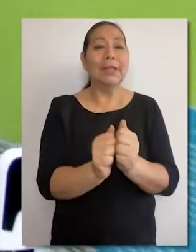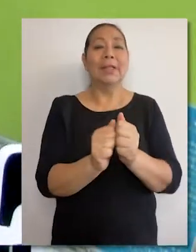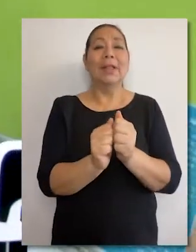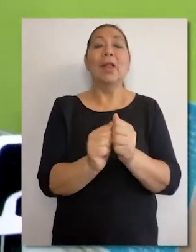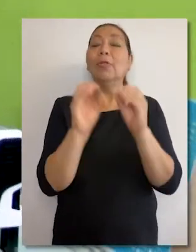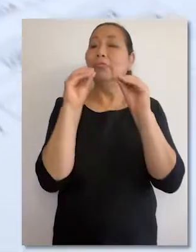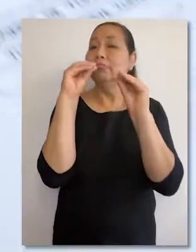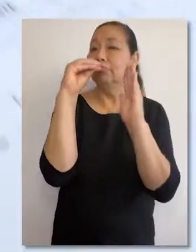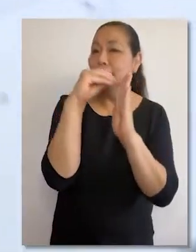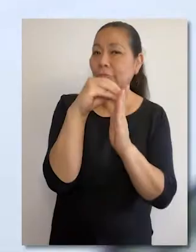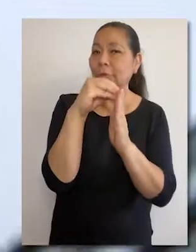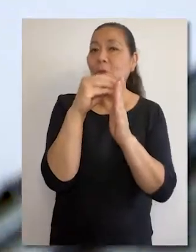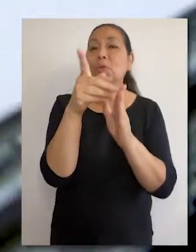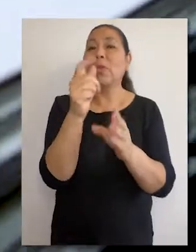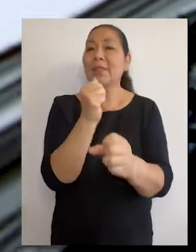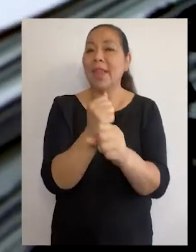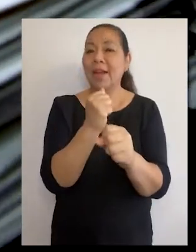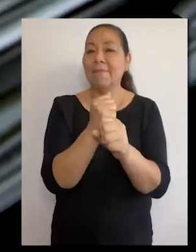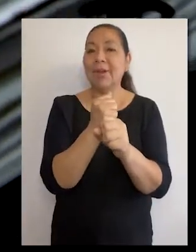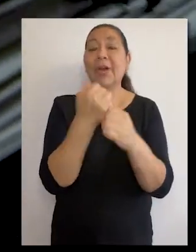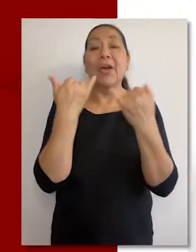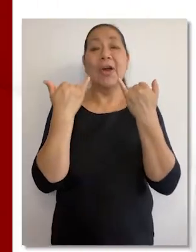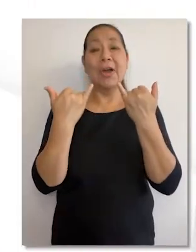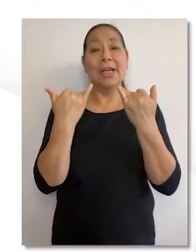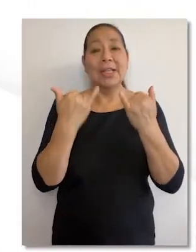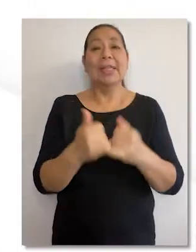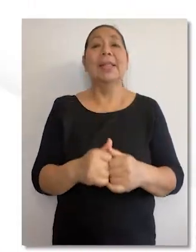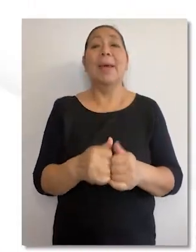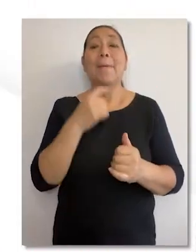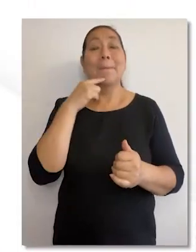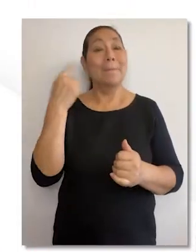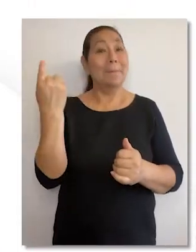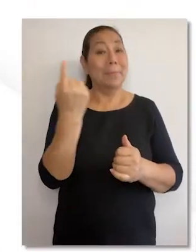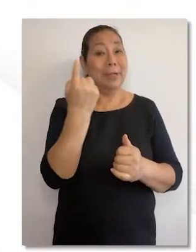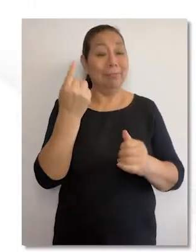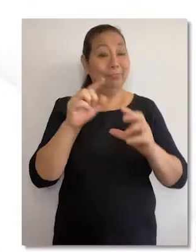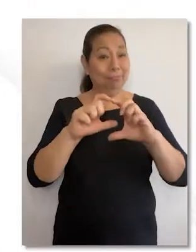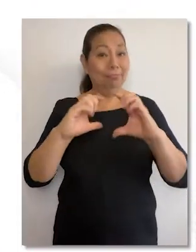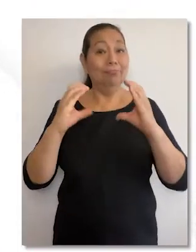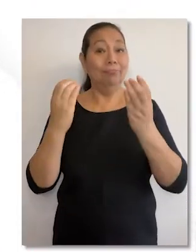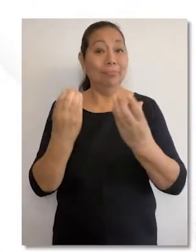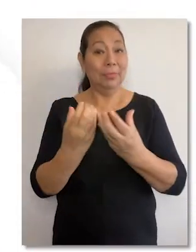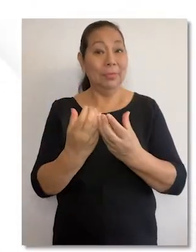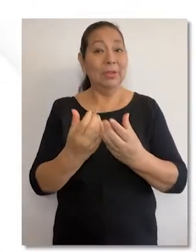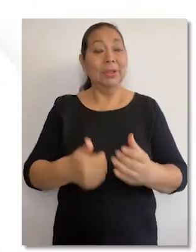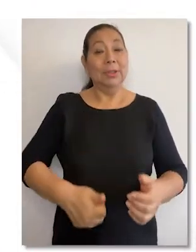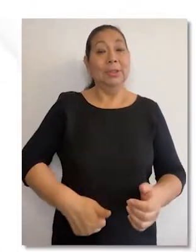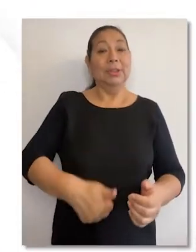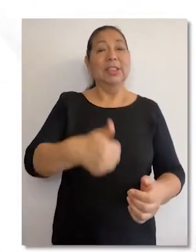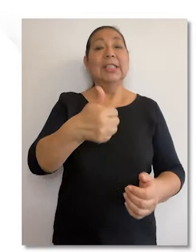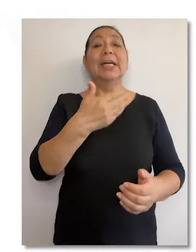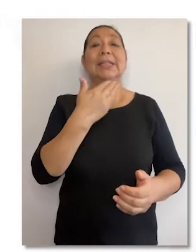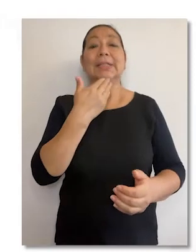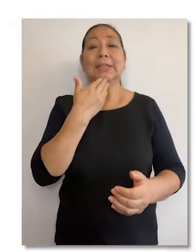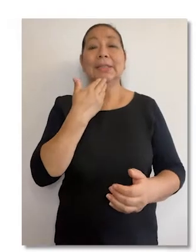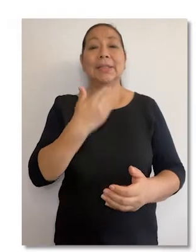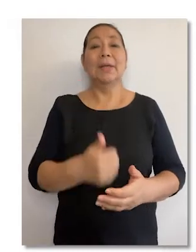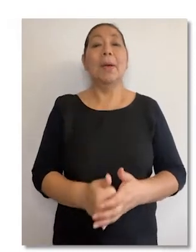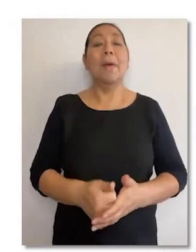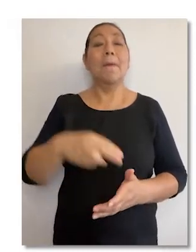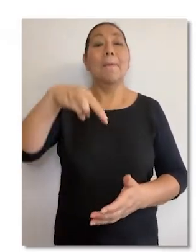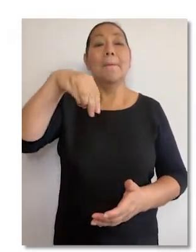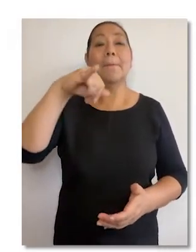procesal y el cumplimiento de sus funciones. En ese sentido, la Sala Primera estará conformada por los magistrados